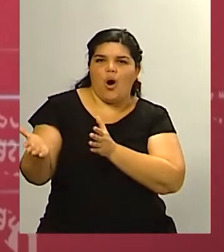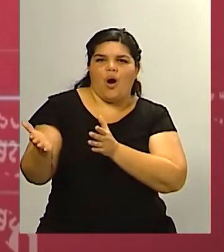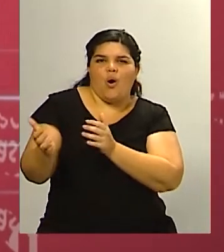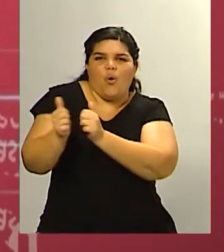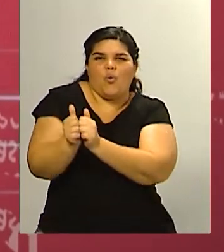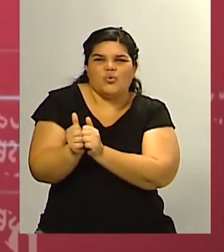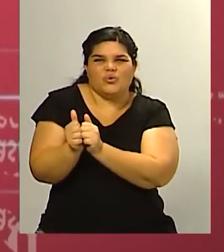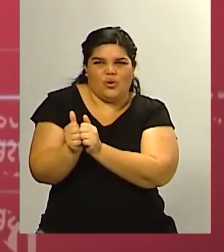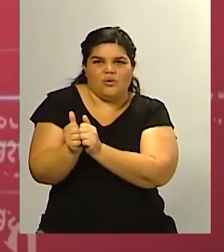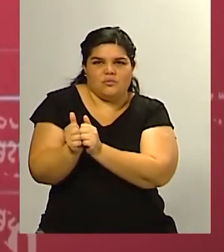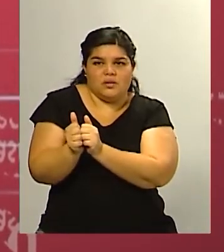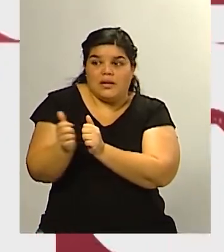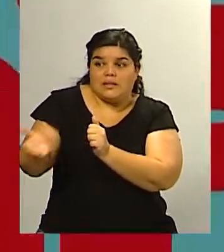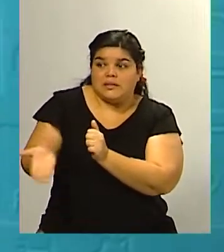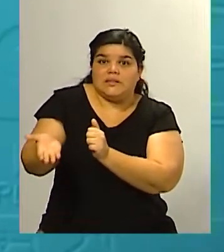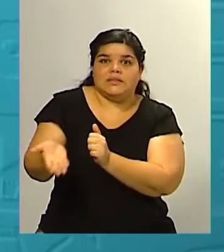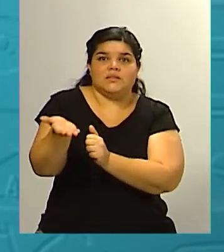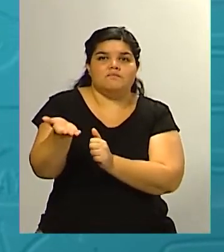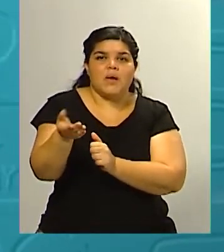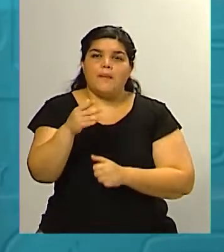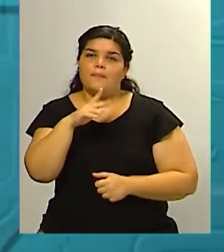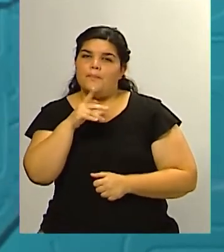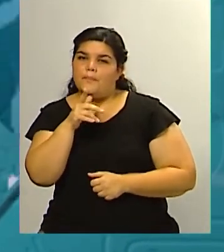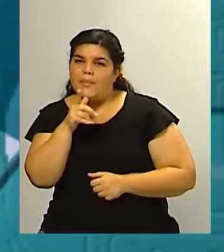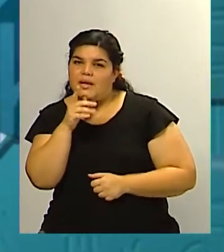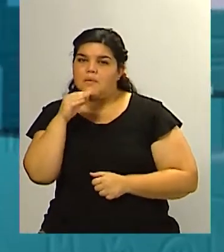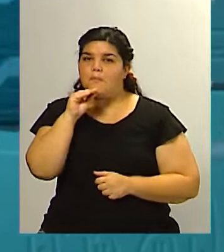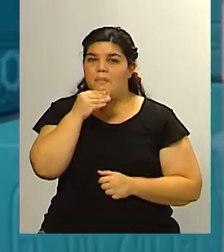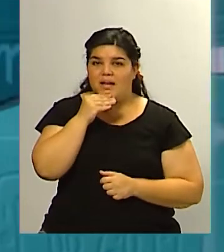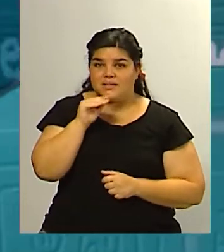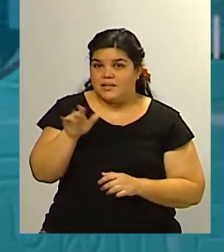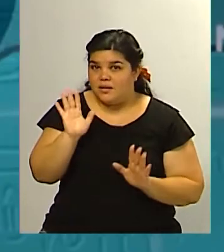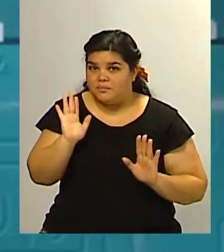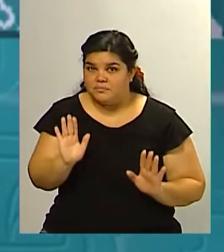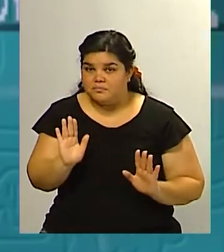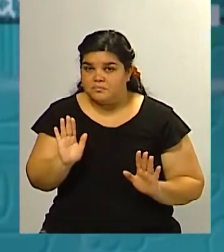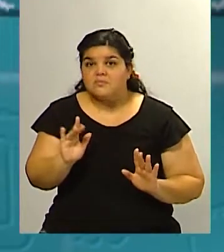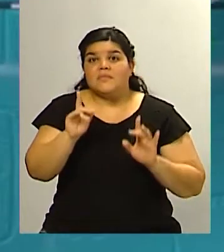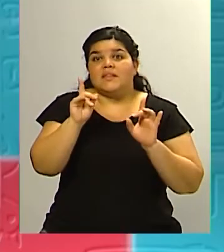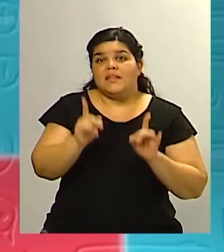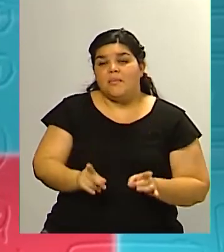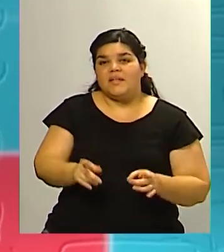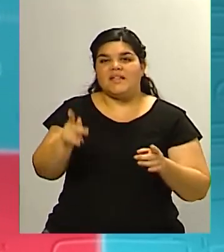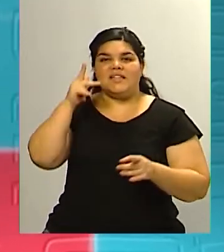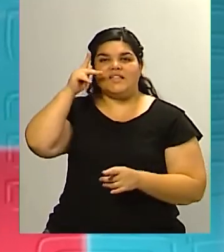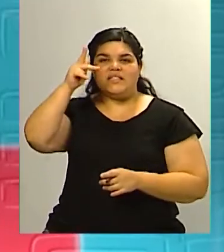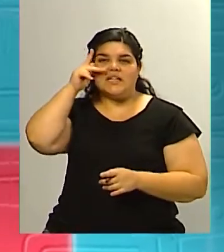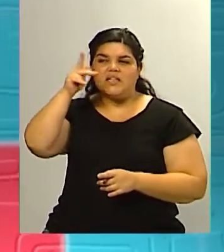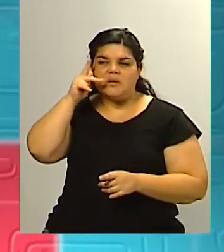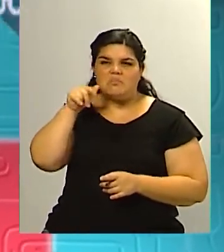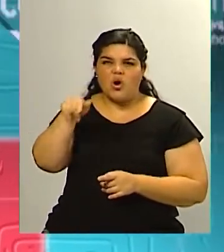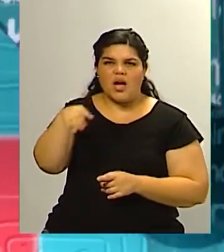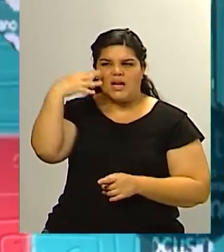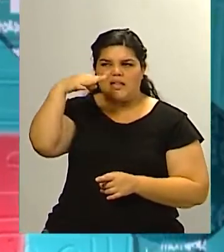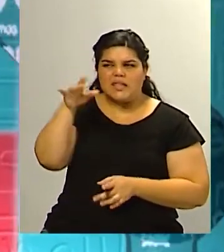recién hablabas o hacías referencia a Maza pero también hay una realidad muchos de dentro del propio kirchnerismo critican sus decisiones y